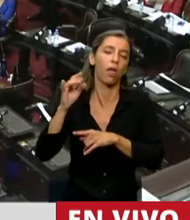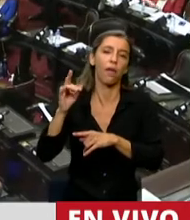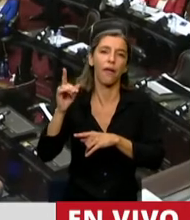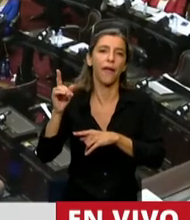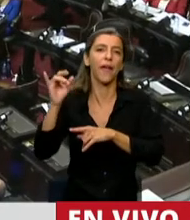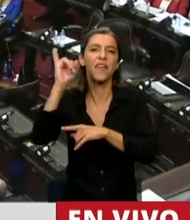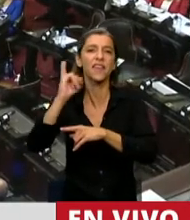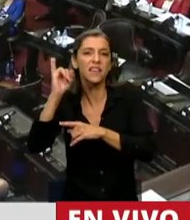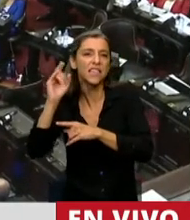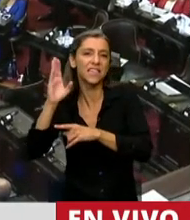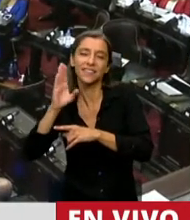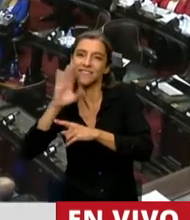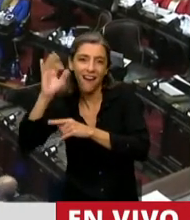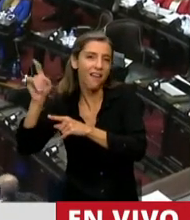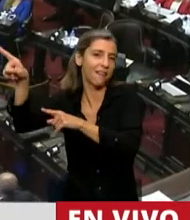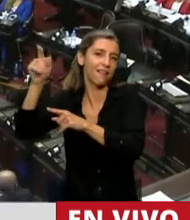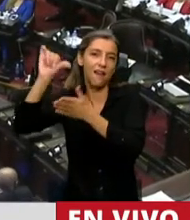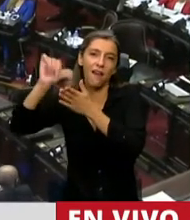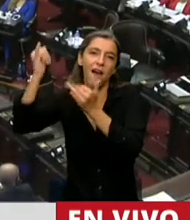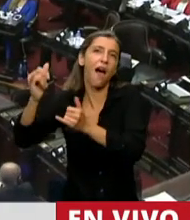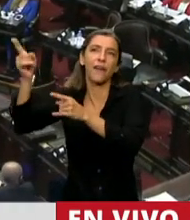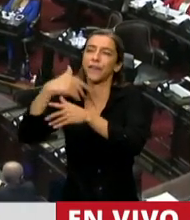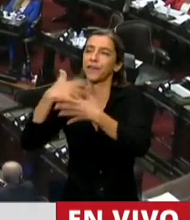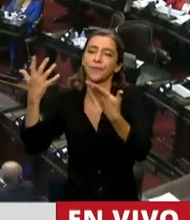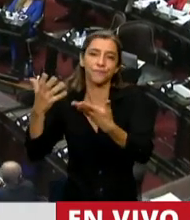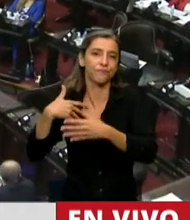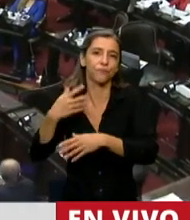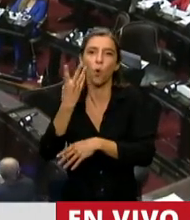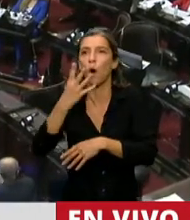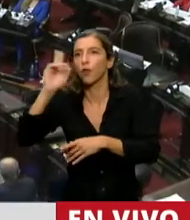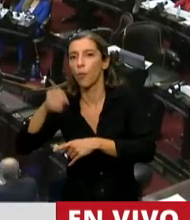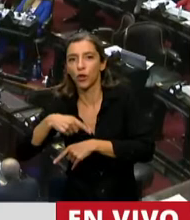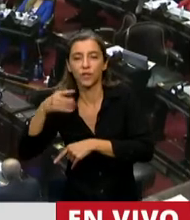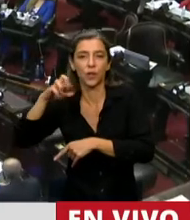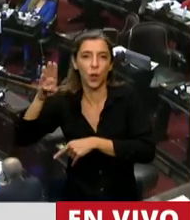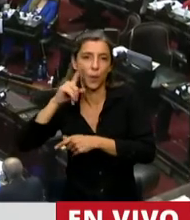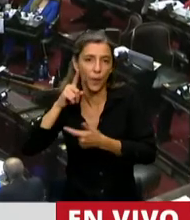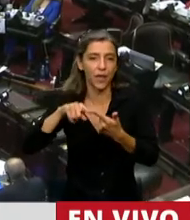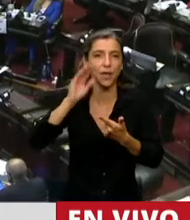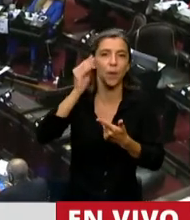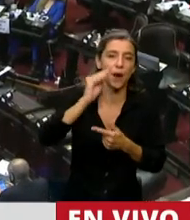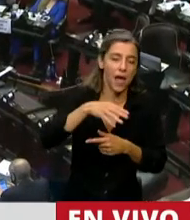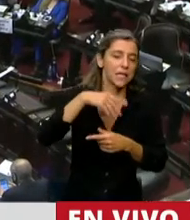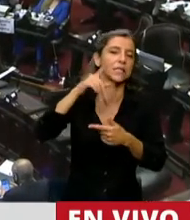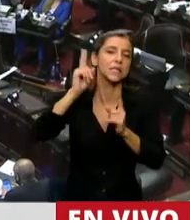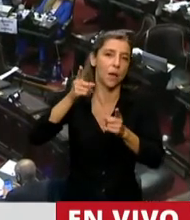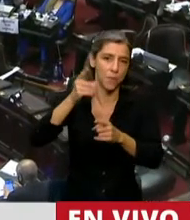del PBI, en ciencia, tecnología e innovación, en Brasil el 1,26%. Tenemos que